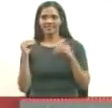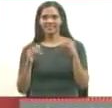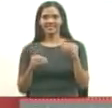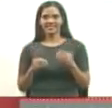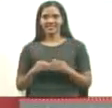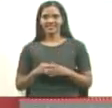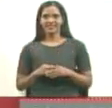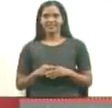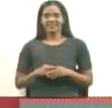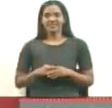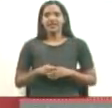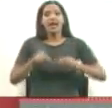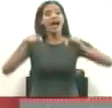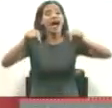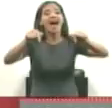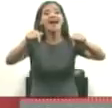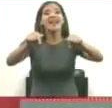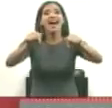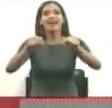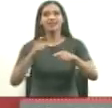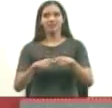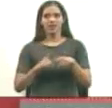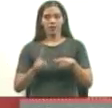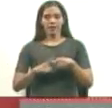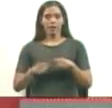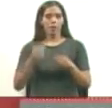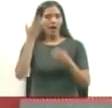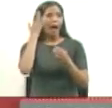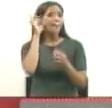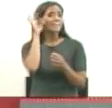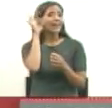pues. Ahí, ahí tienen unos primos. Castiritos todos.